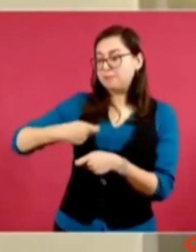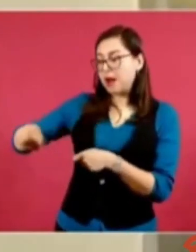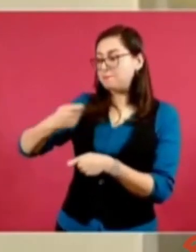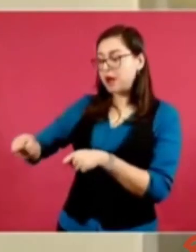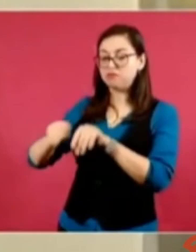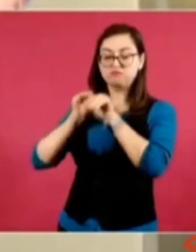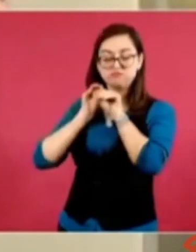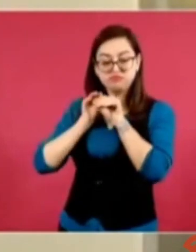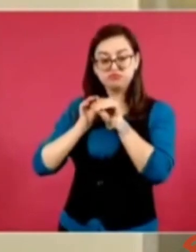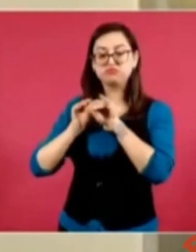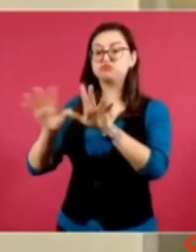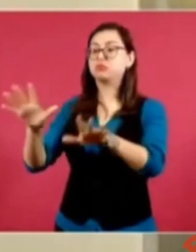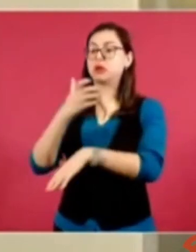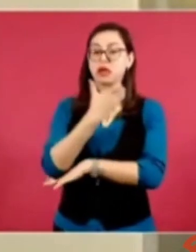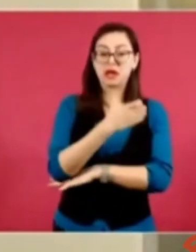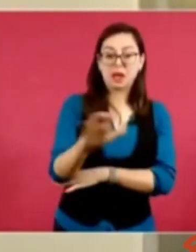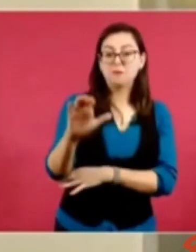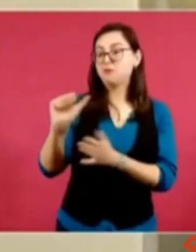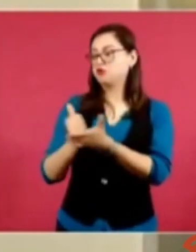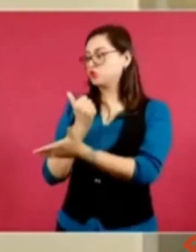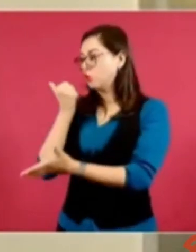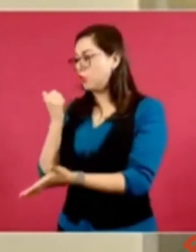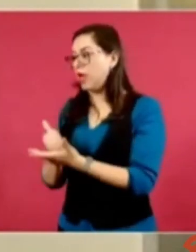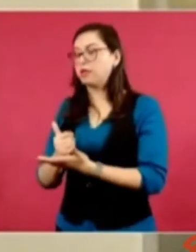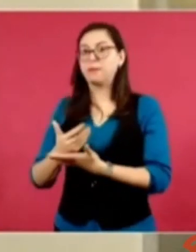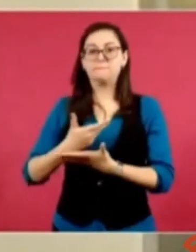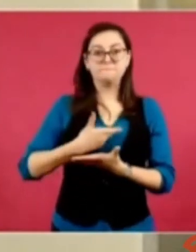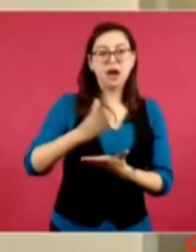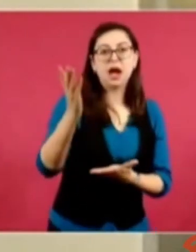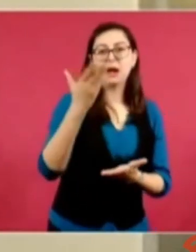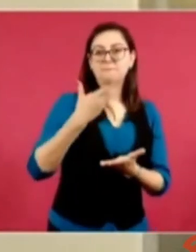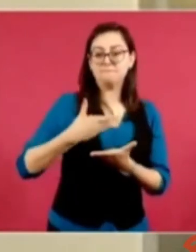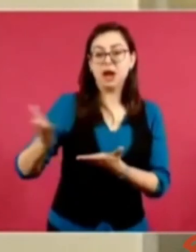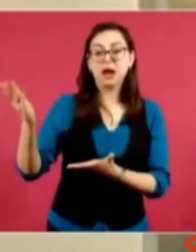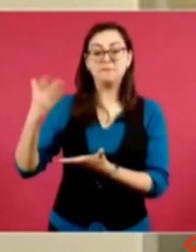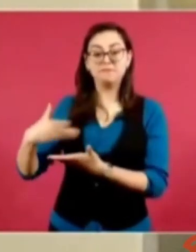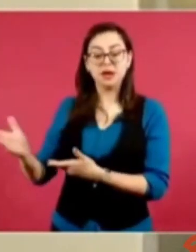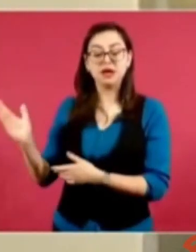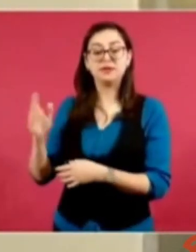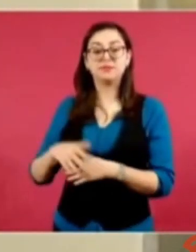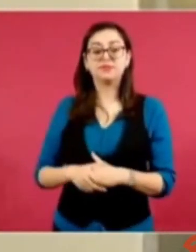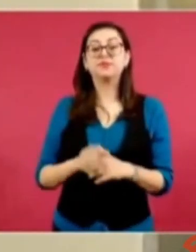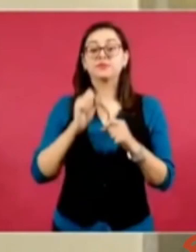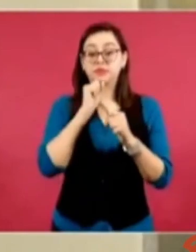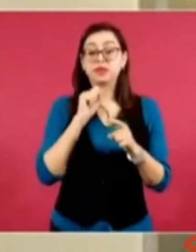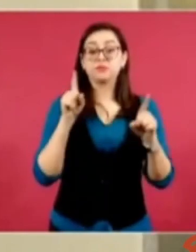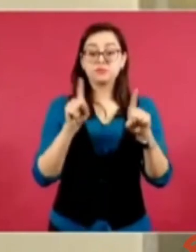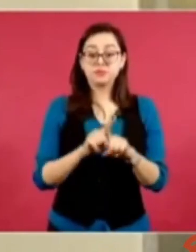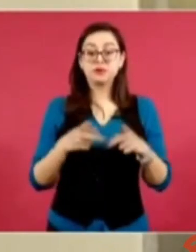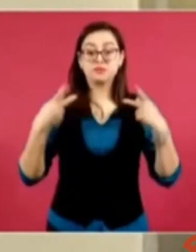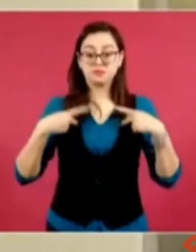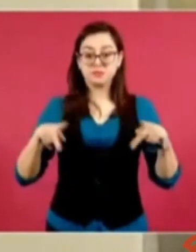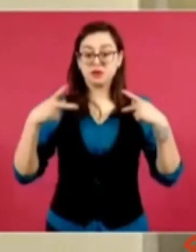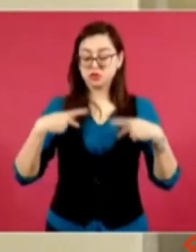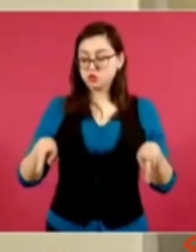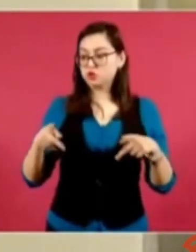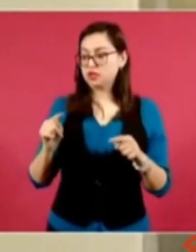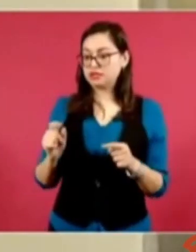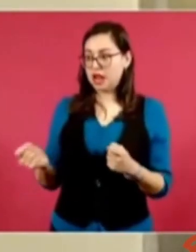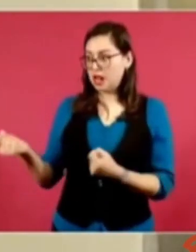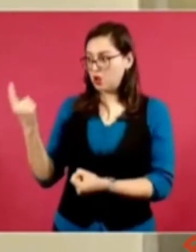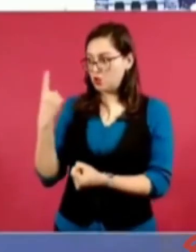en el campo en la ciudad ellos tenían cuadros formaron